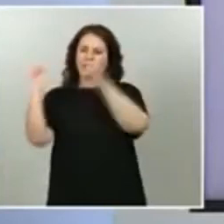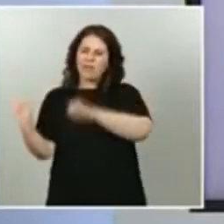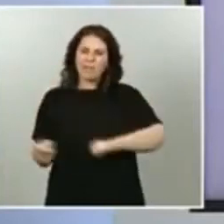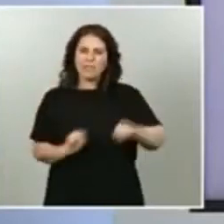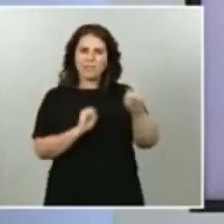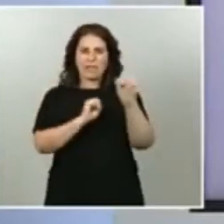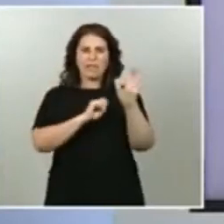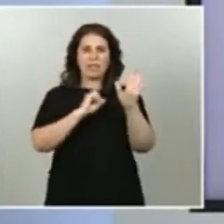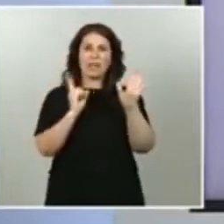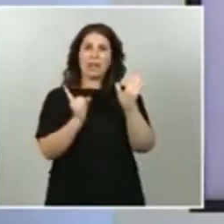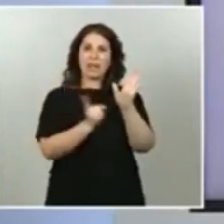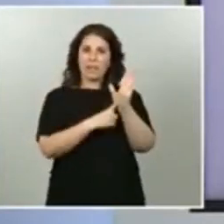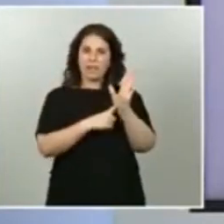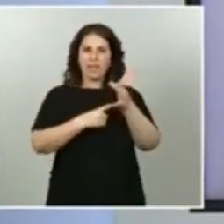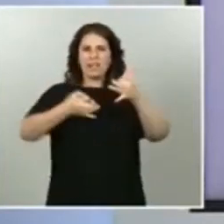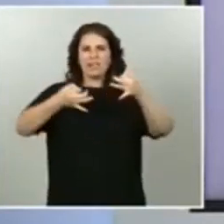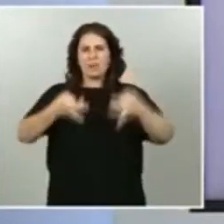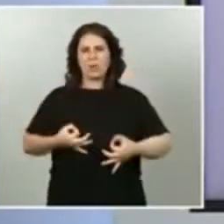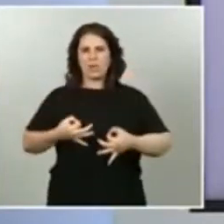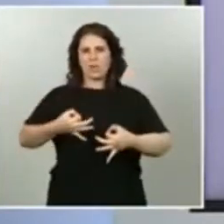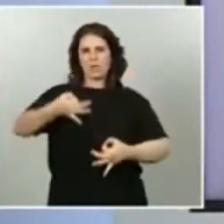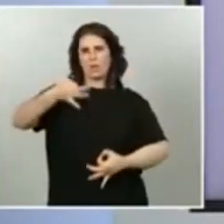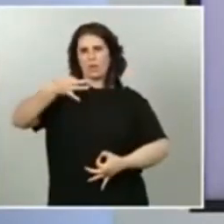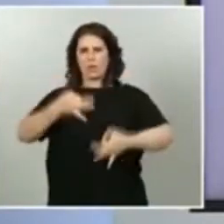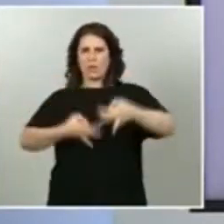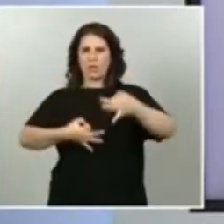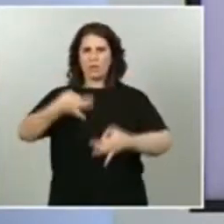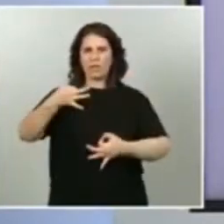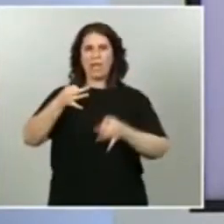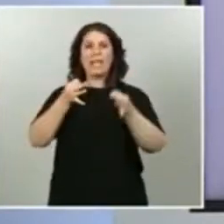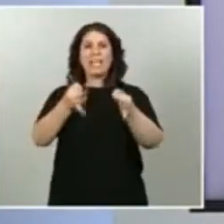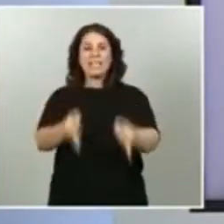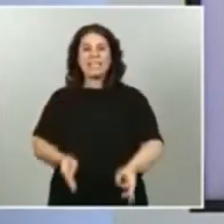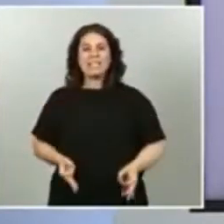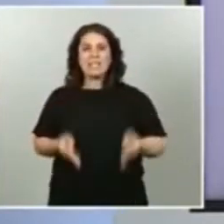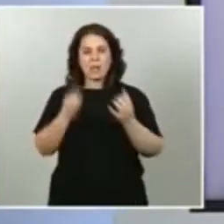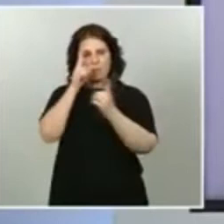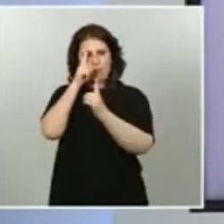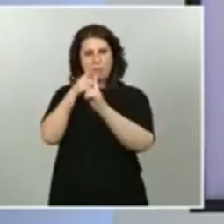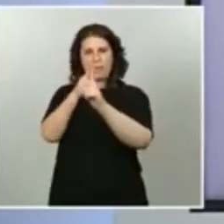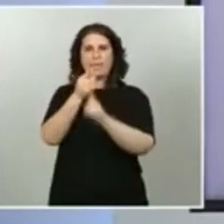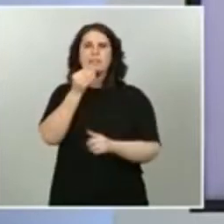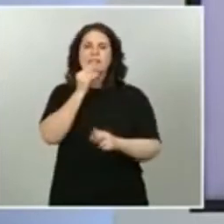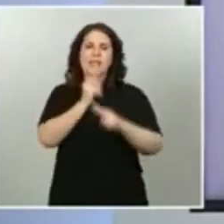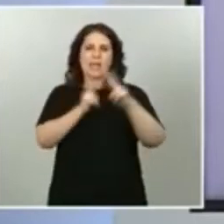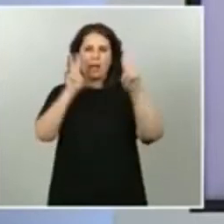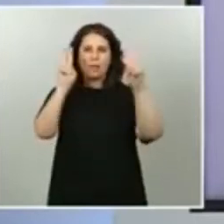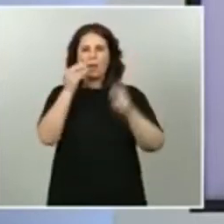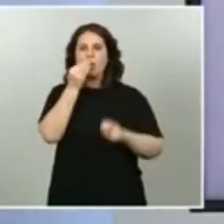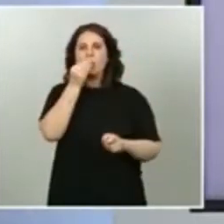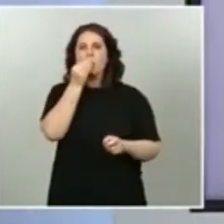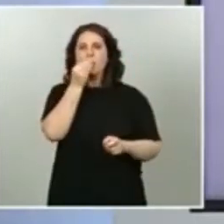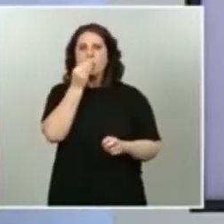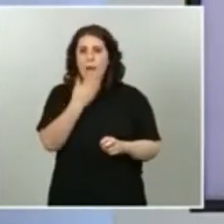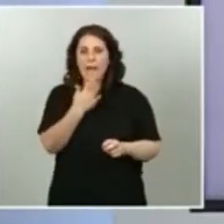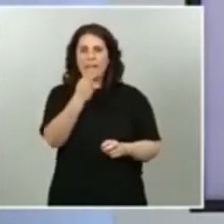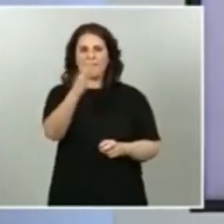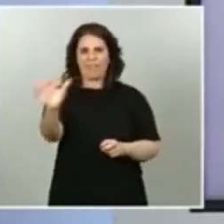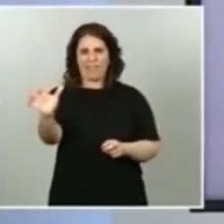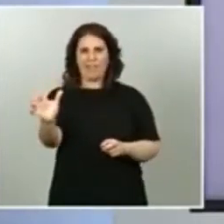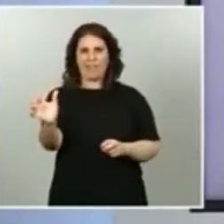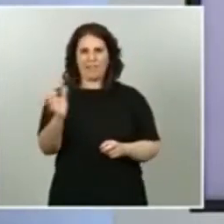jurídica. Y siempre partiendo de los presupuestos de buena fe. Por lo tanto, no avalamos ninguna actuación que no